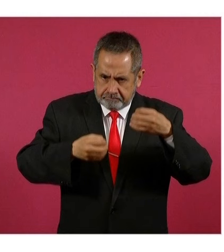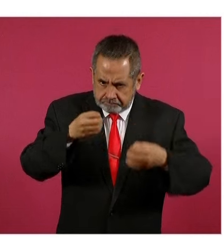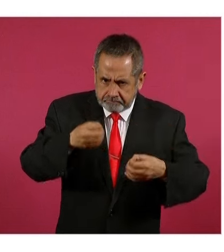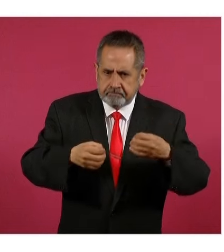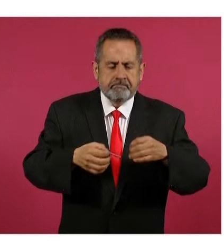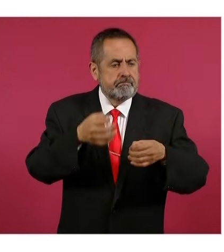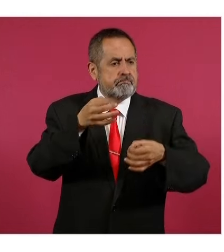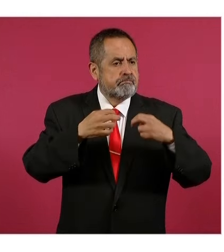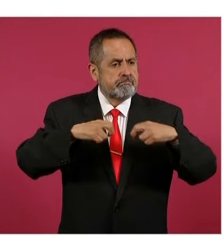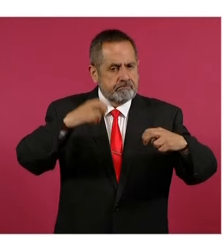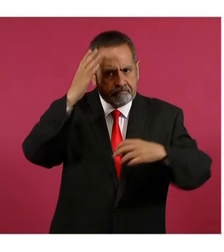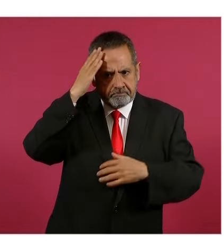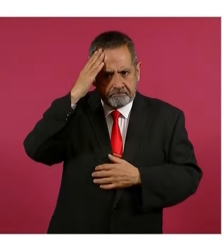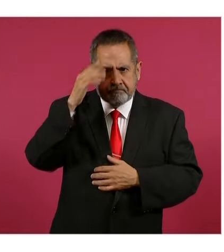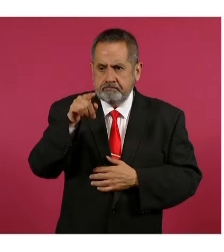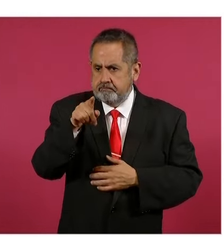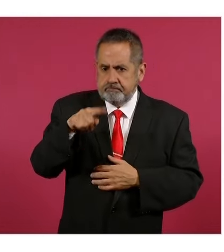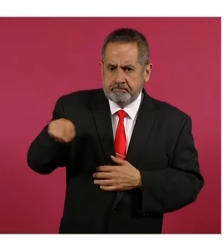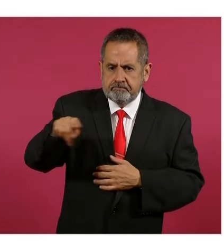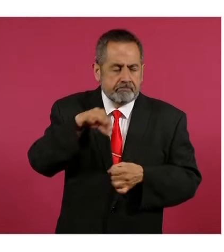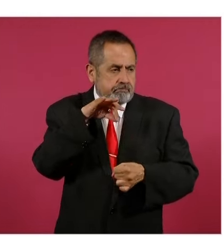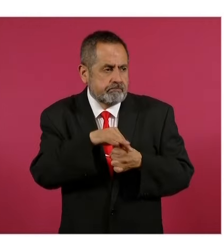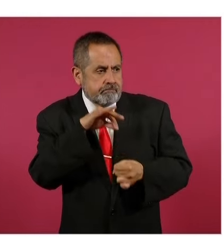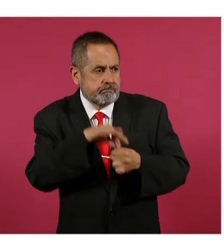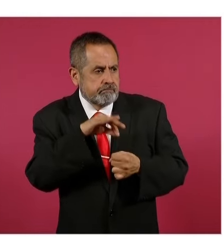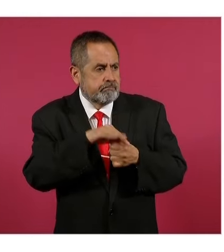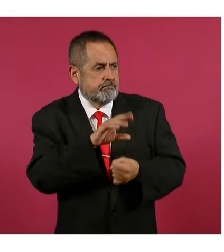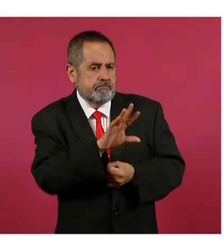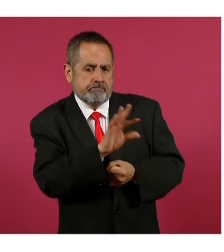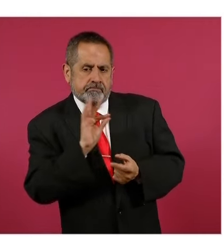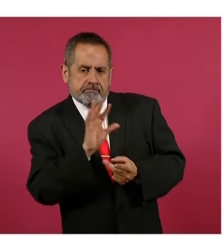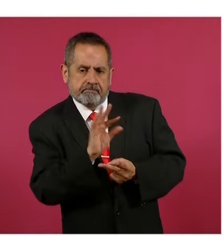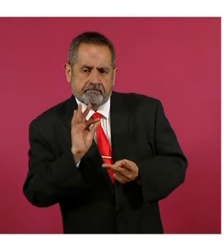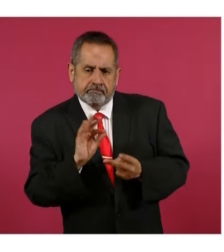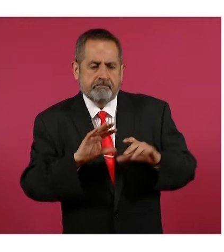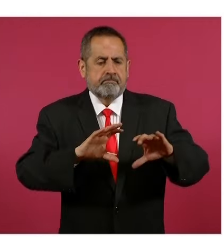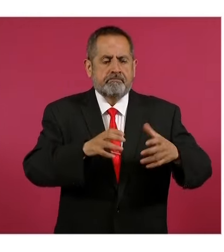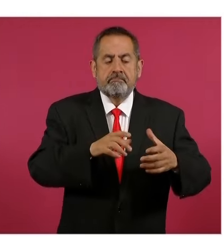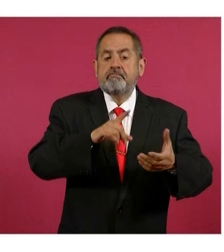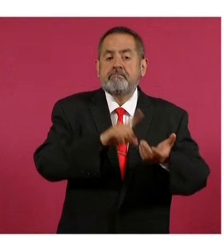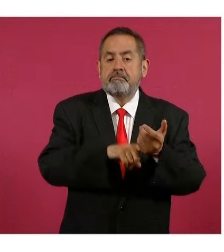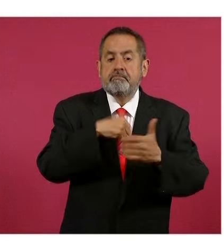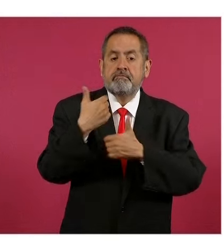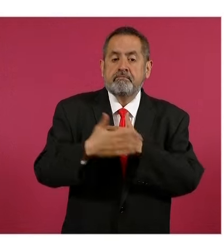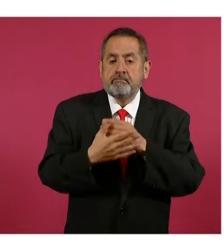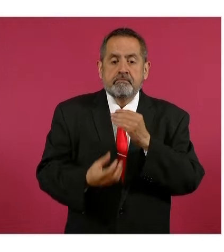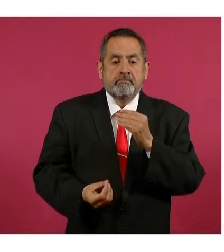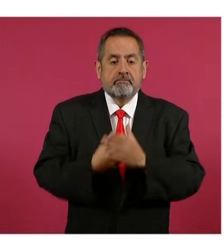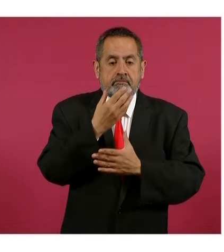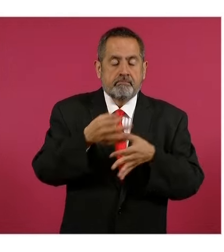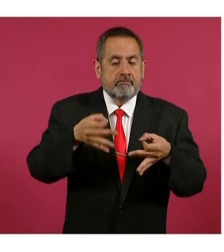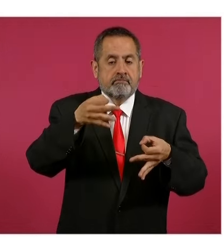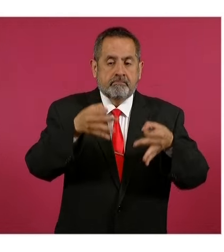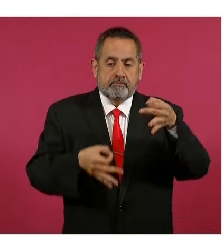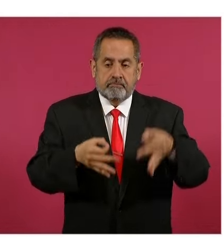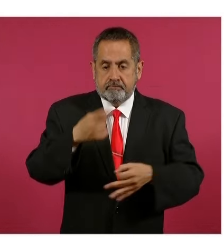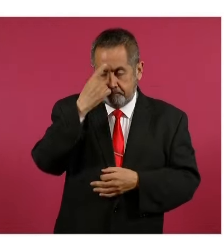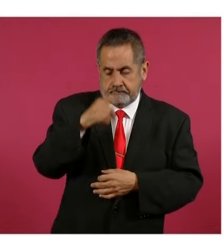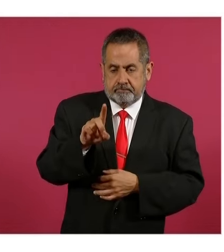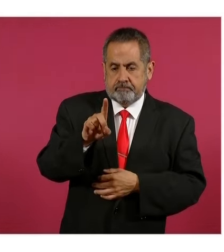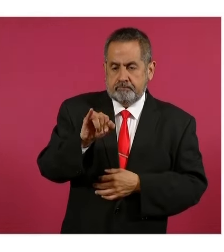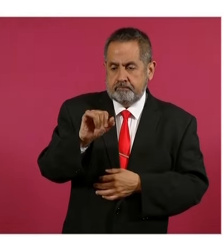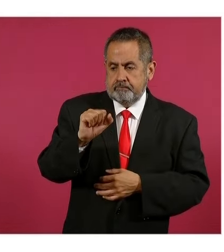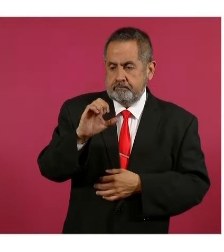y también para aquellos integrantes de un nuevo órgano llamado Tribunal de Disciplina Judicial.